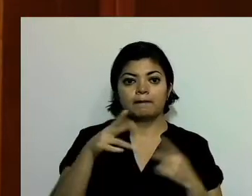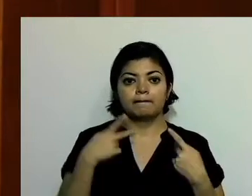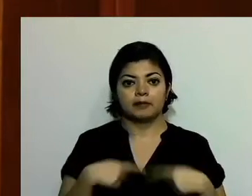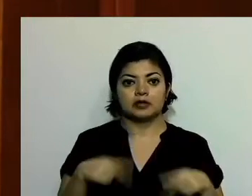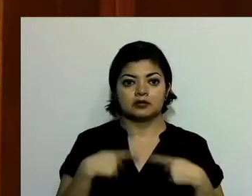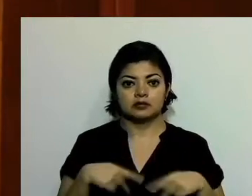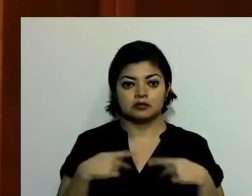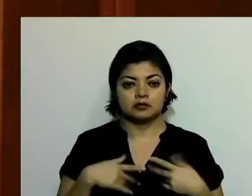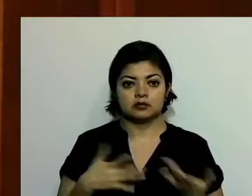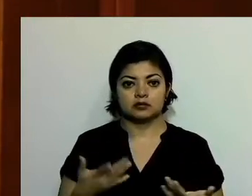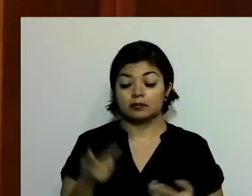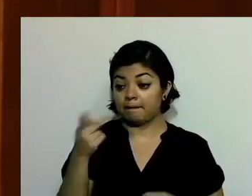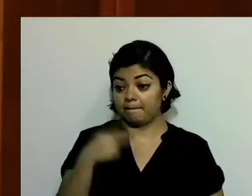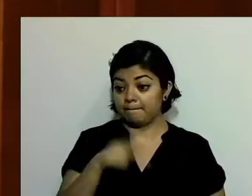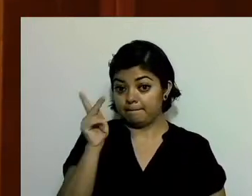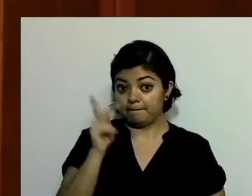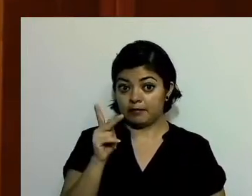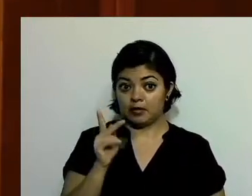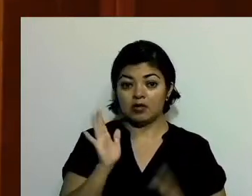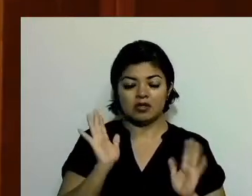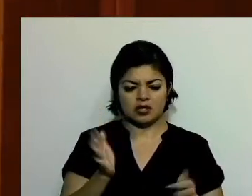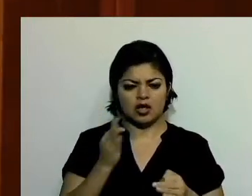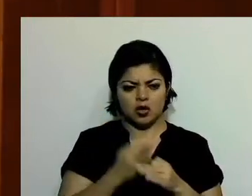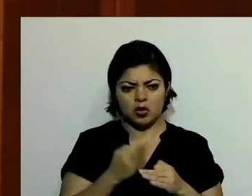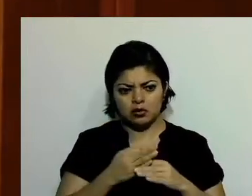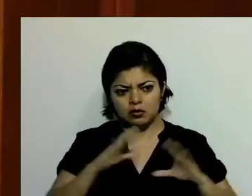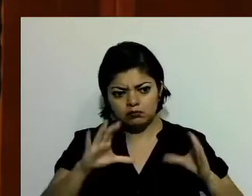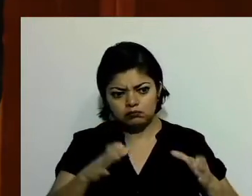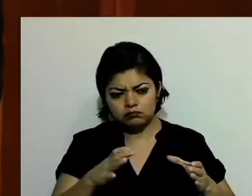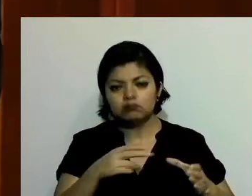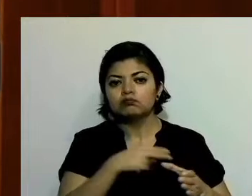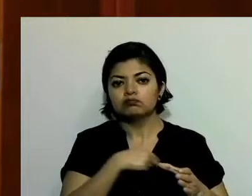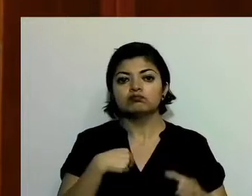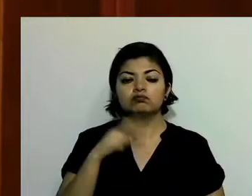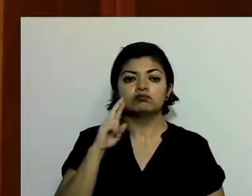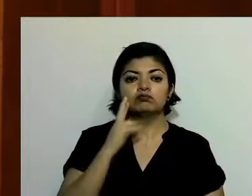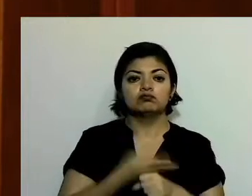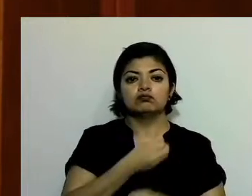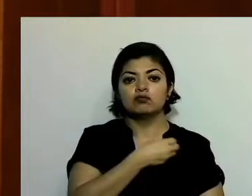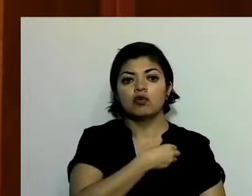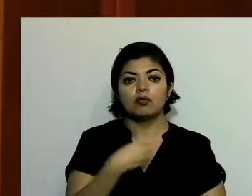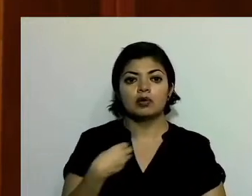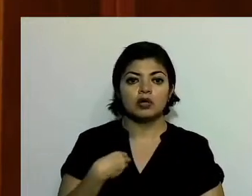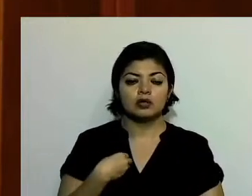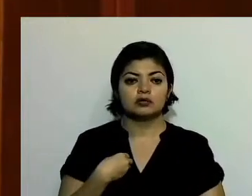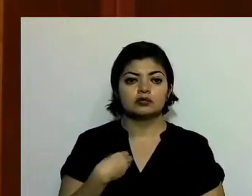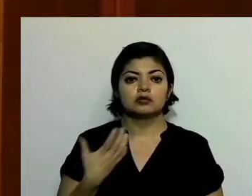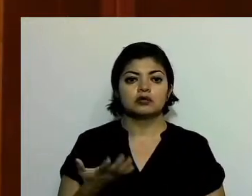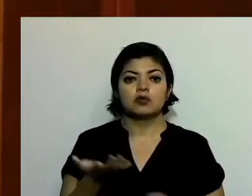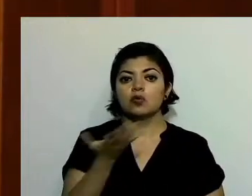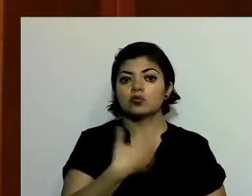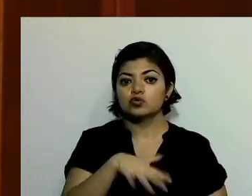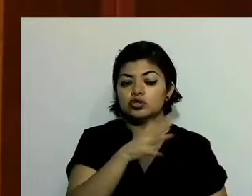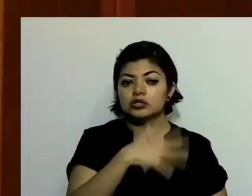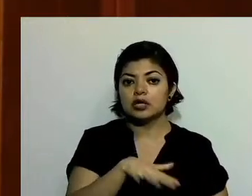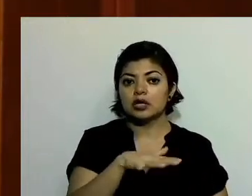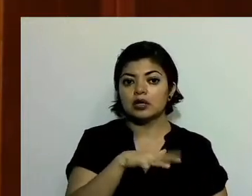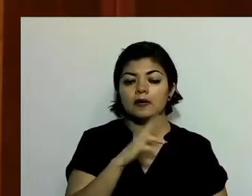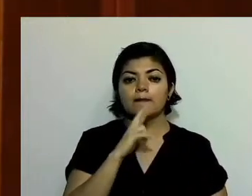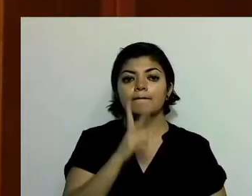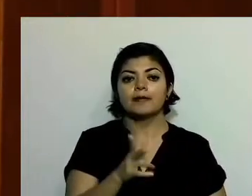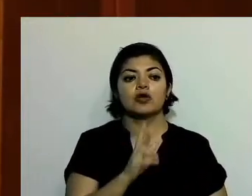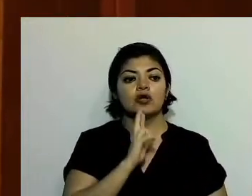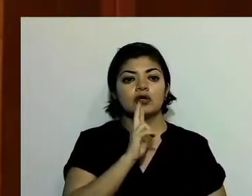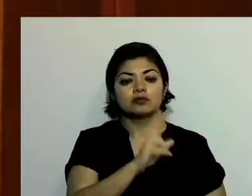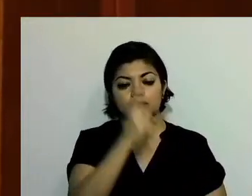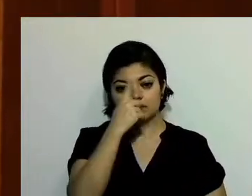Pero ya estando en este colegiado, estamos obligados a buscar la mejor respuesta para